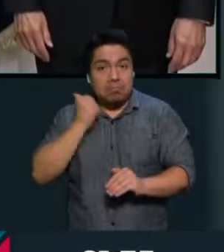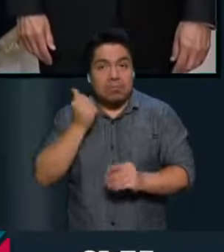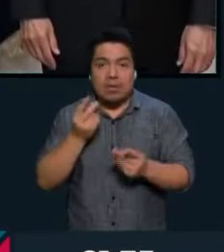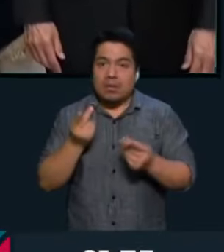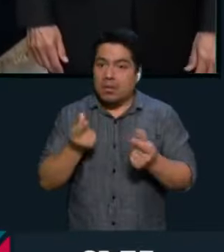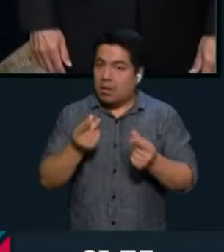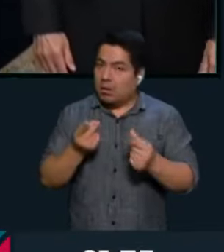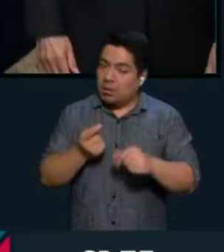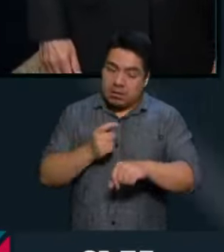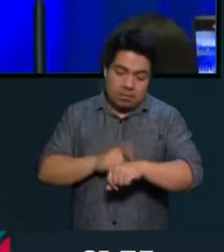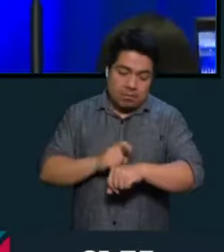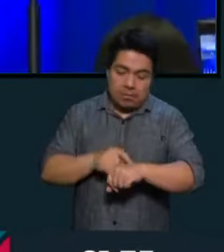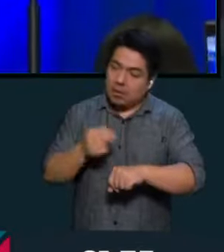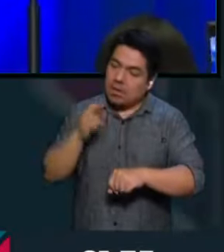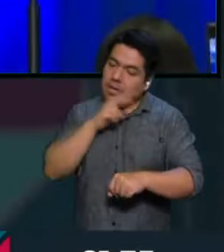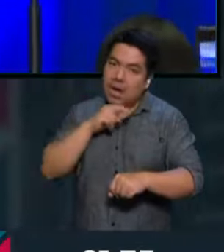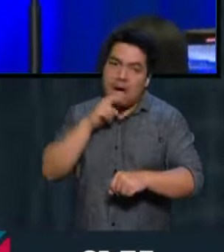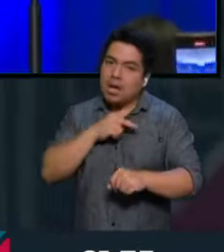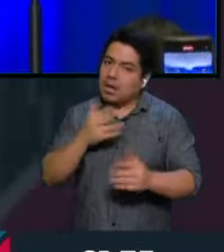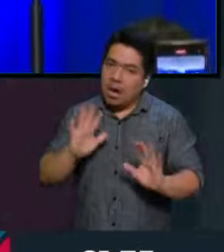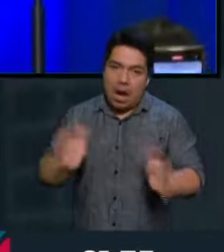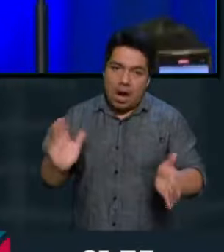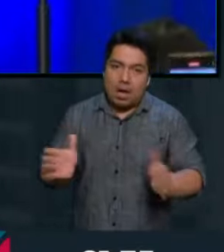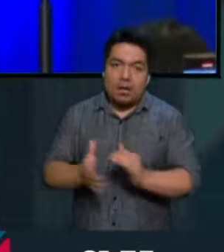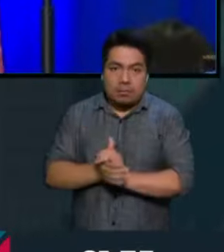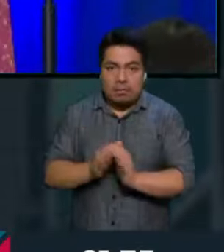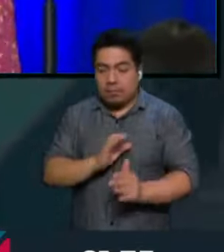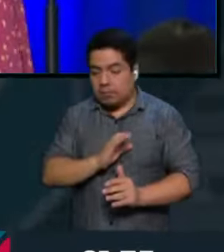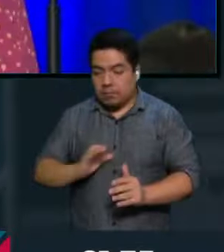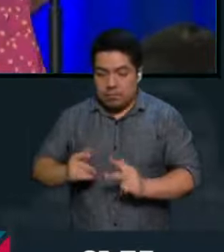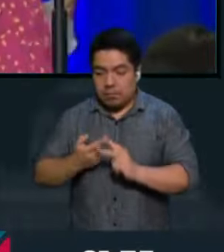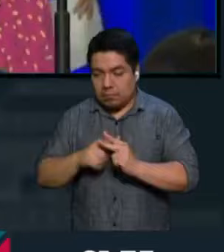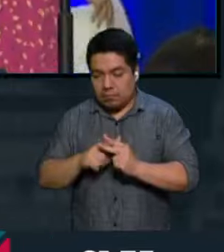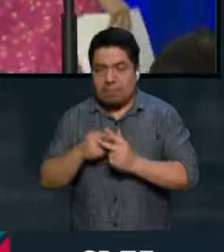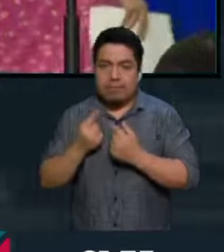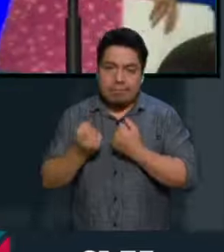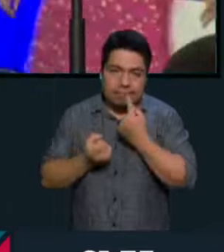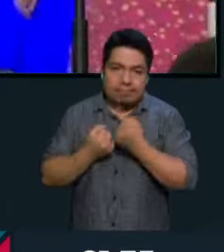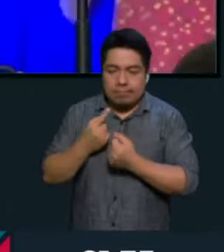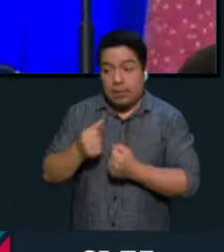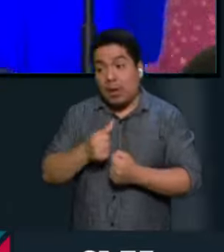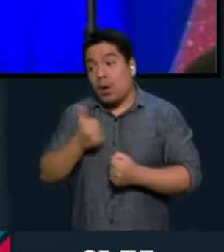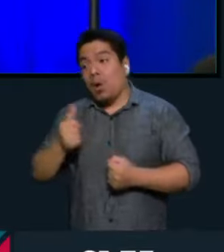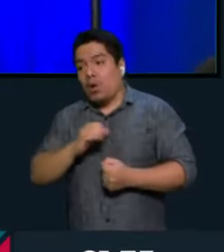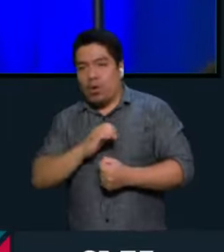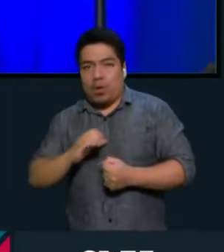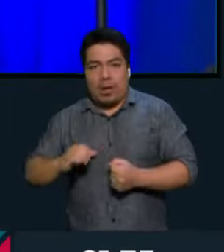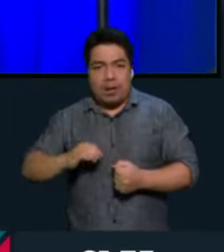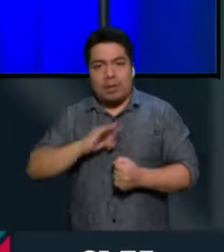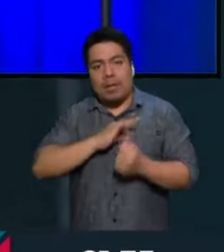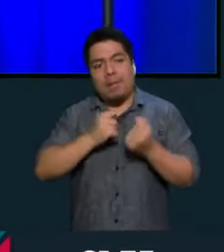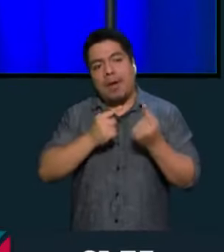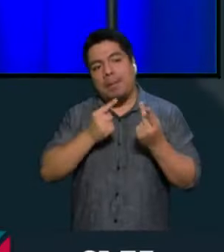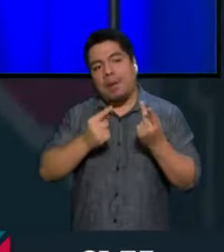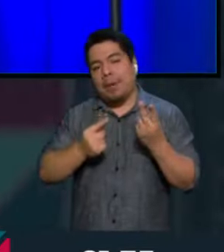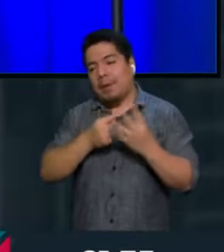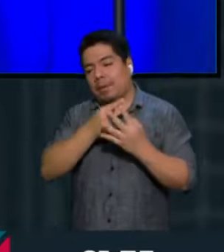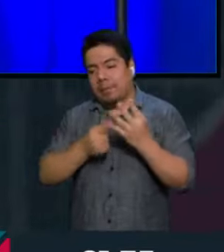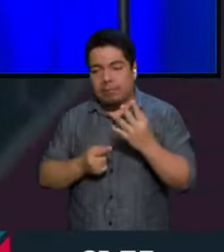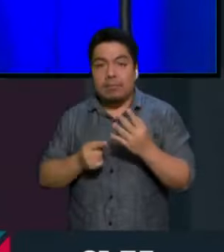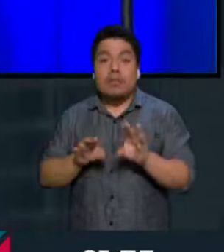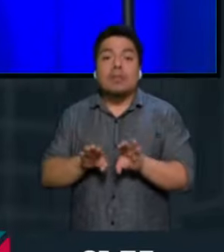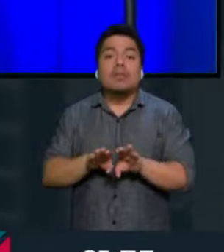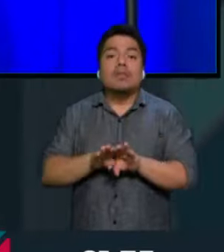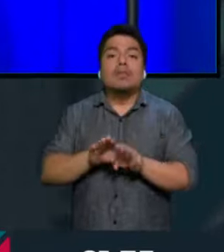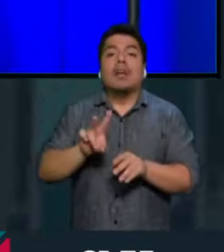ya de cerrar filas y de que, bueno, al final de cuenta, también se van dando cuenta que otros candidatos posibles, más bien ahí la jugada va a